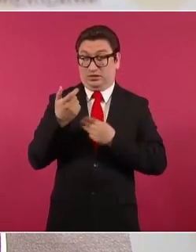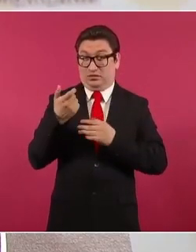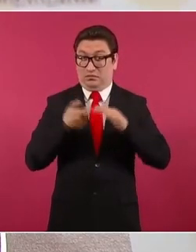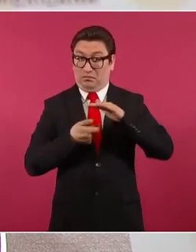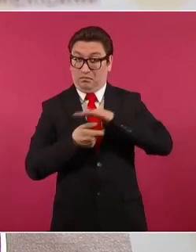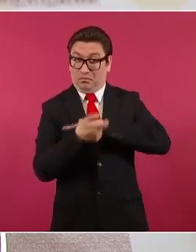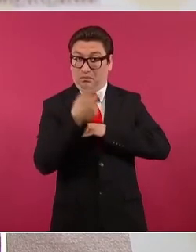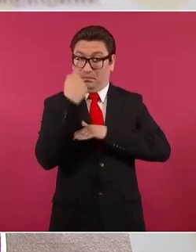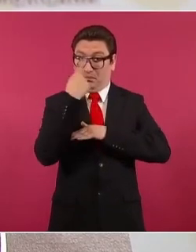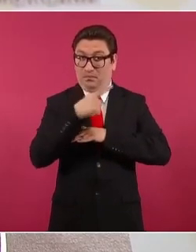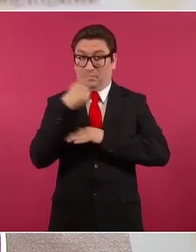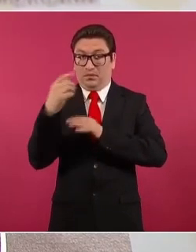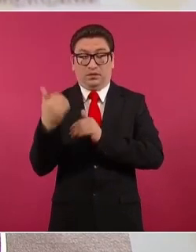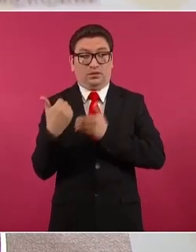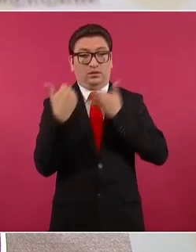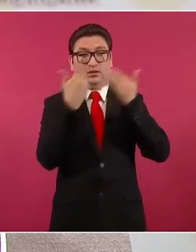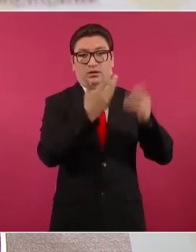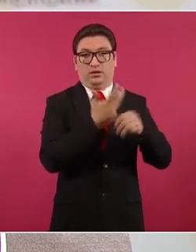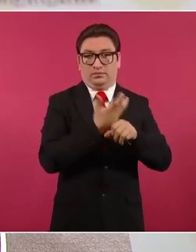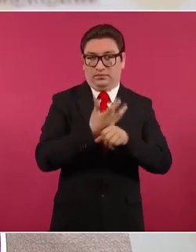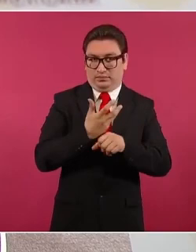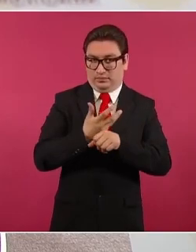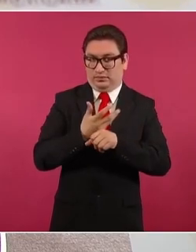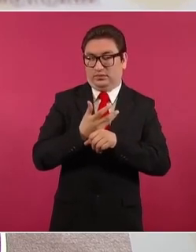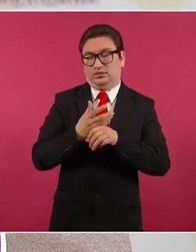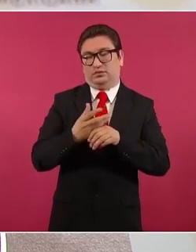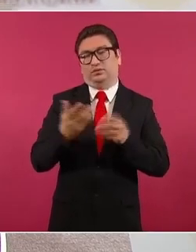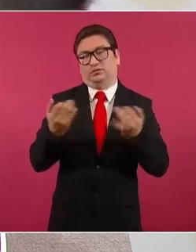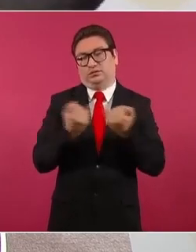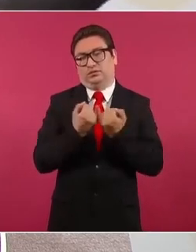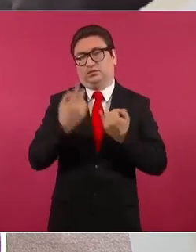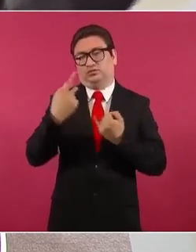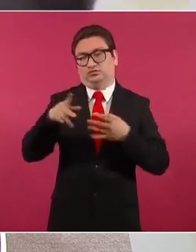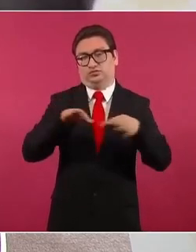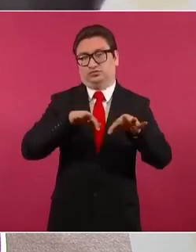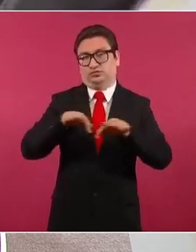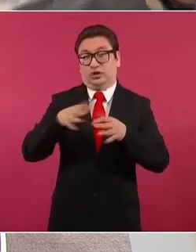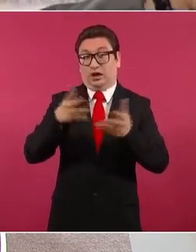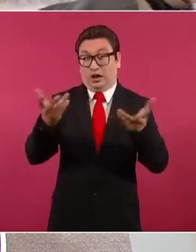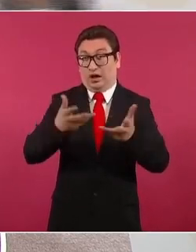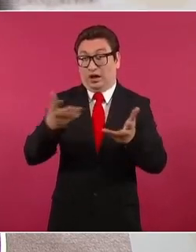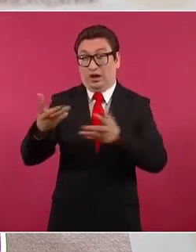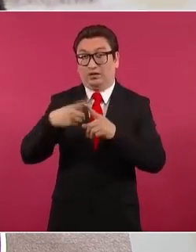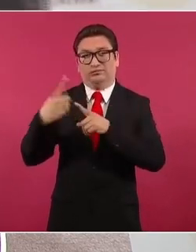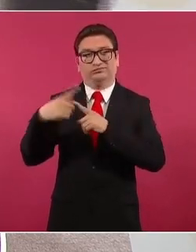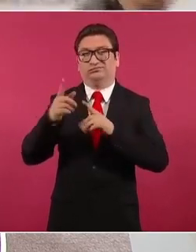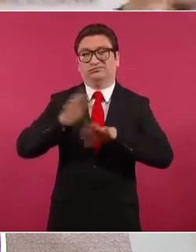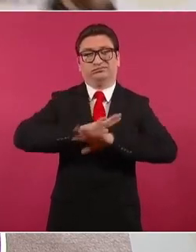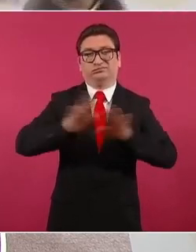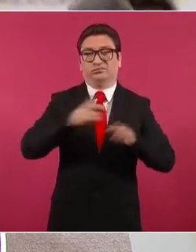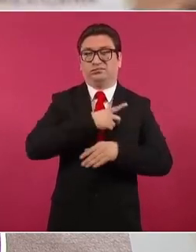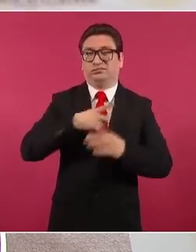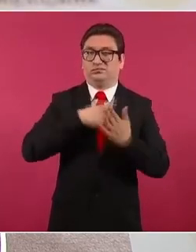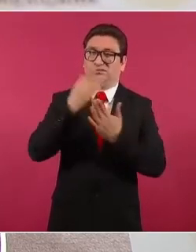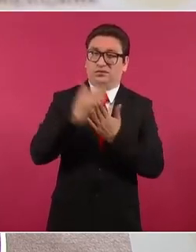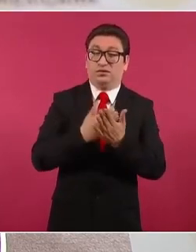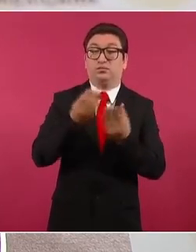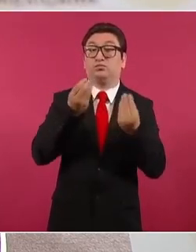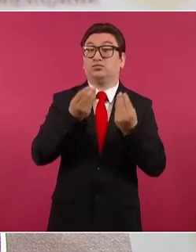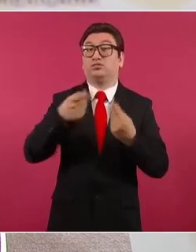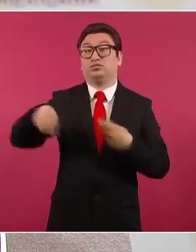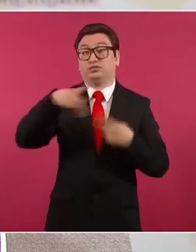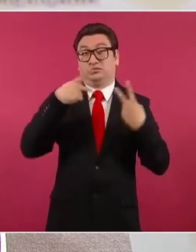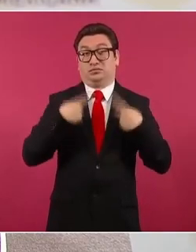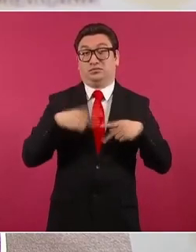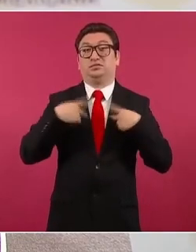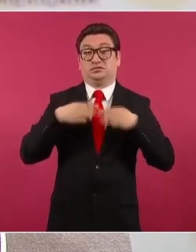porque hay muchos que se dedican al